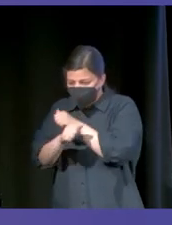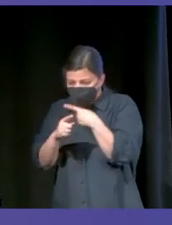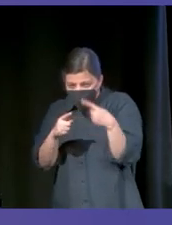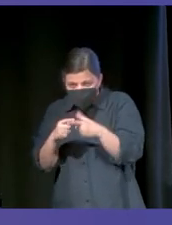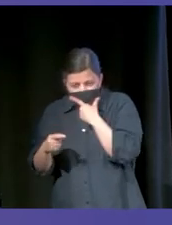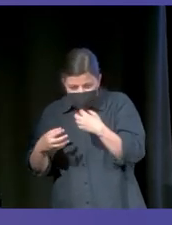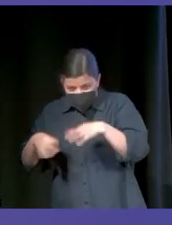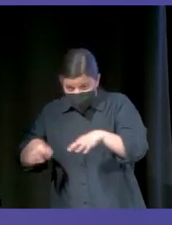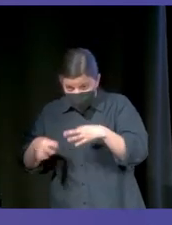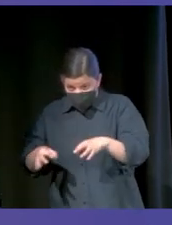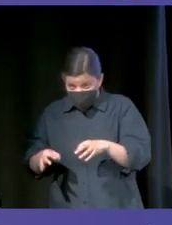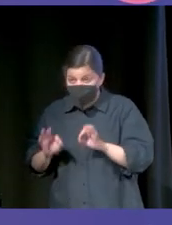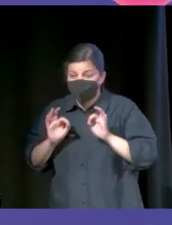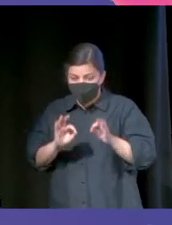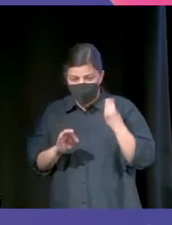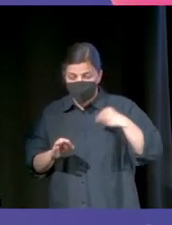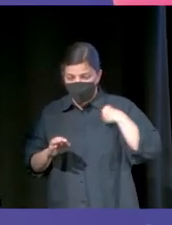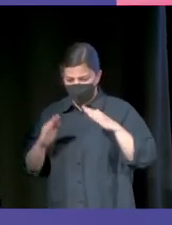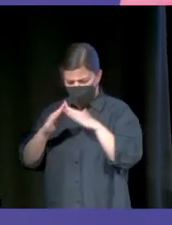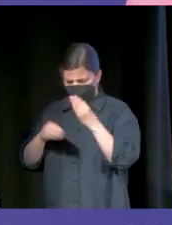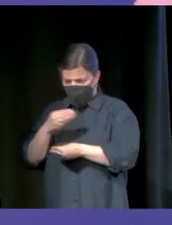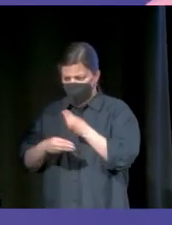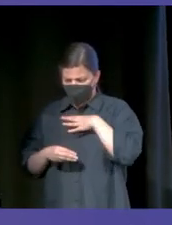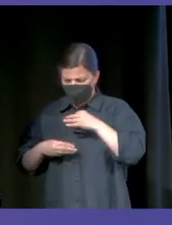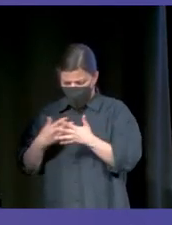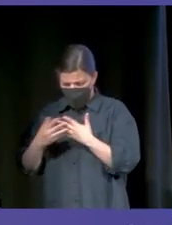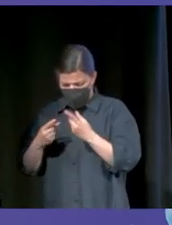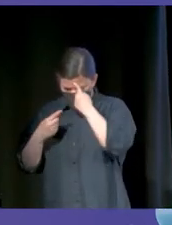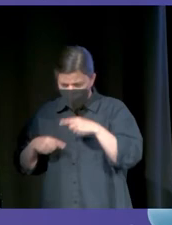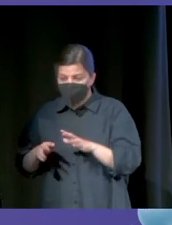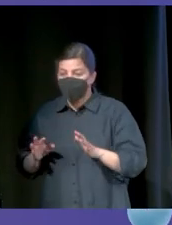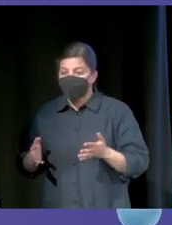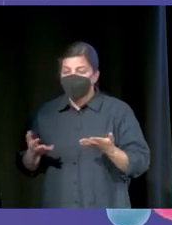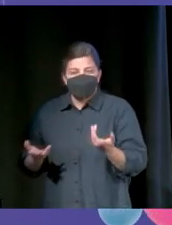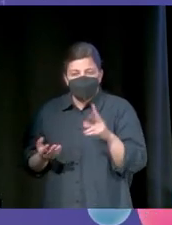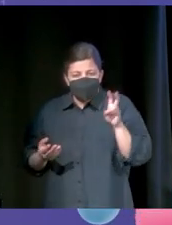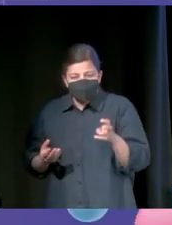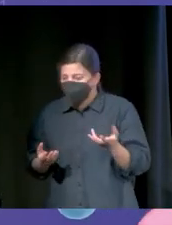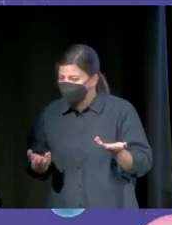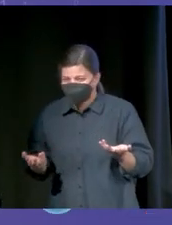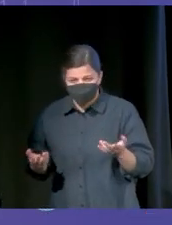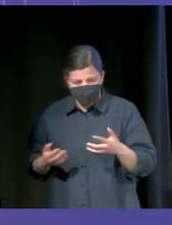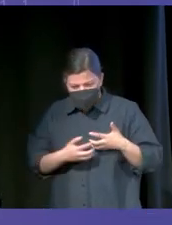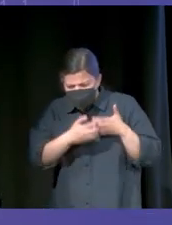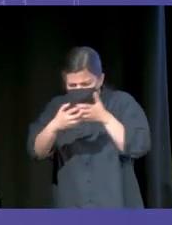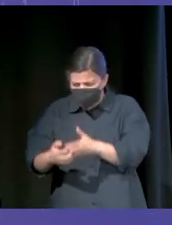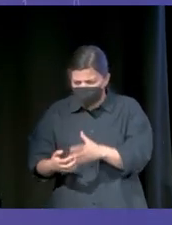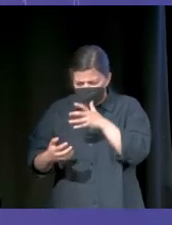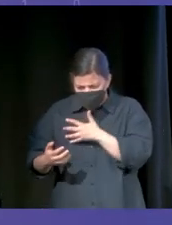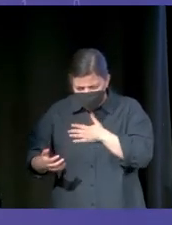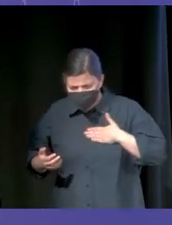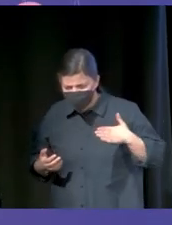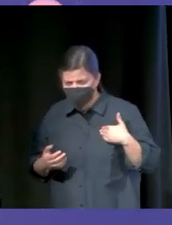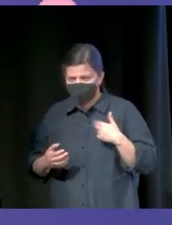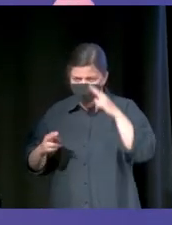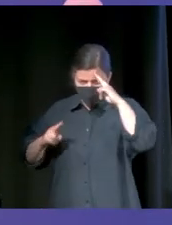y recordamos que el do it yourself, que lo podemos hacer desde casa, pero olvidamos esto, no va a servir mucho. Que es que constantemente es una lucha de ambición y respeto.